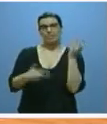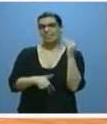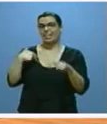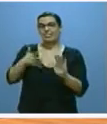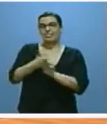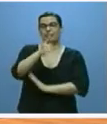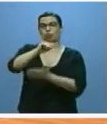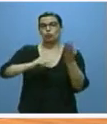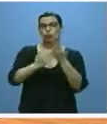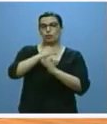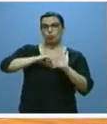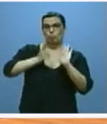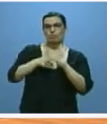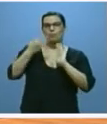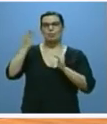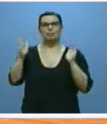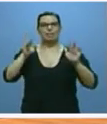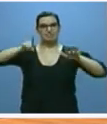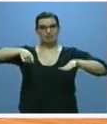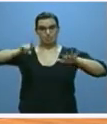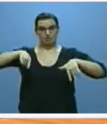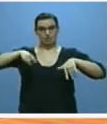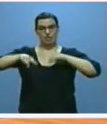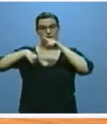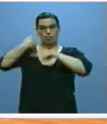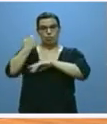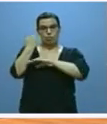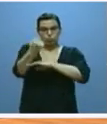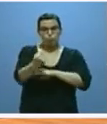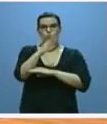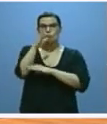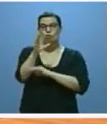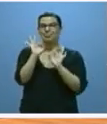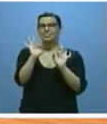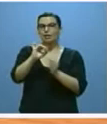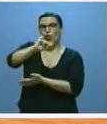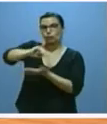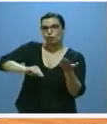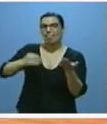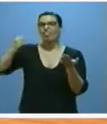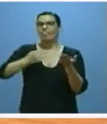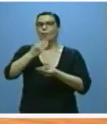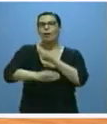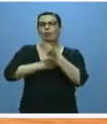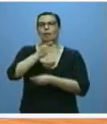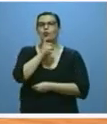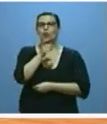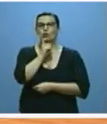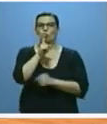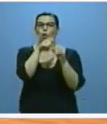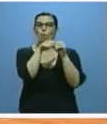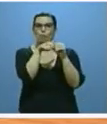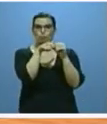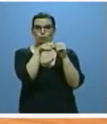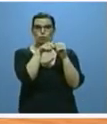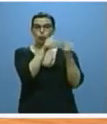contratos a tiempo completo y por seis meses y la refuerza al especificar que las contrataciones han de realizarse en puestos no estructurales pero